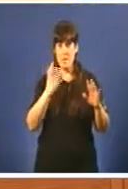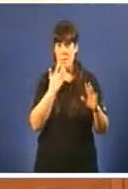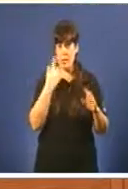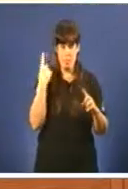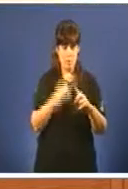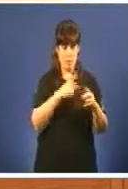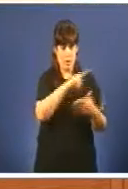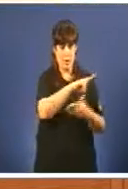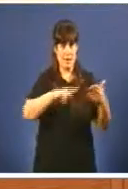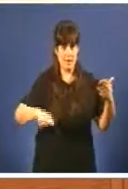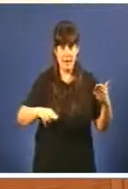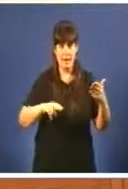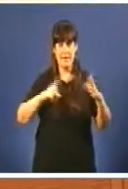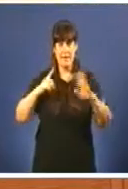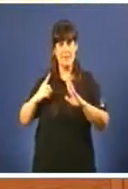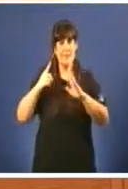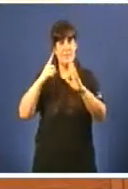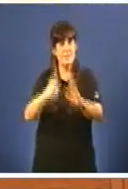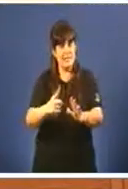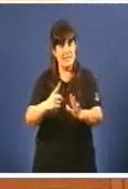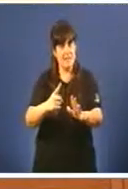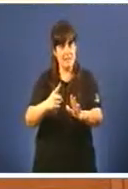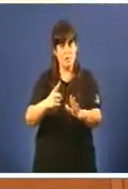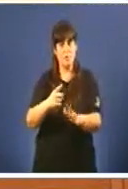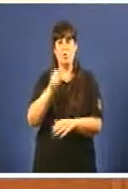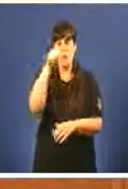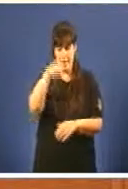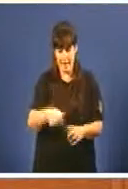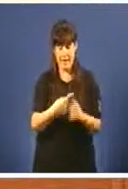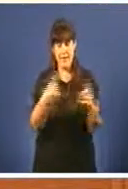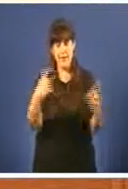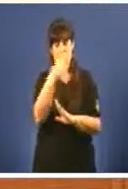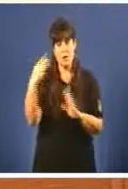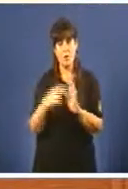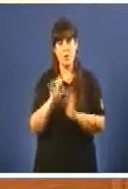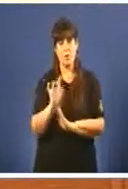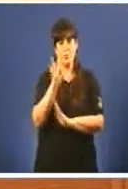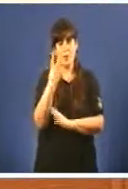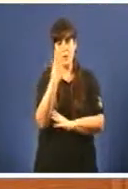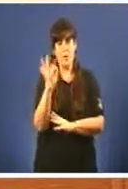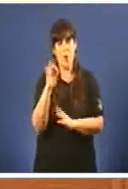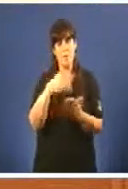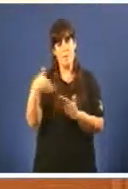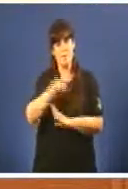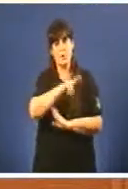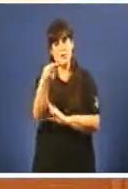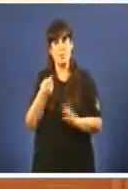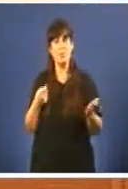de seis anos dende que gobernou o bipartito estamos a pagar este ano 2015 40 millóns de euros pola débeda xerada no ano